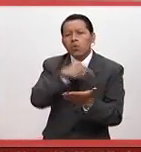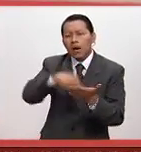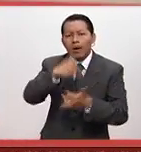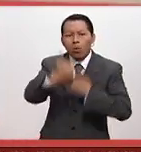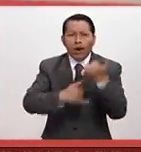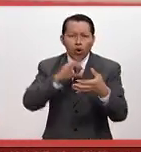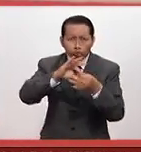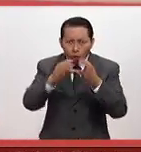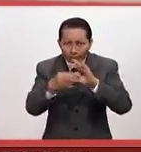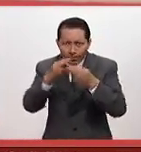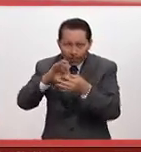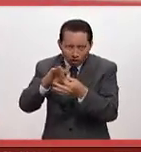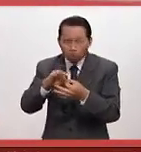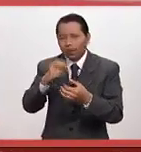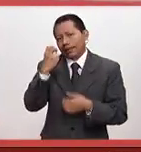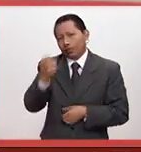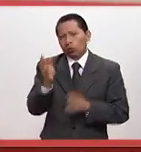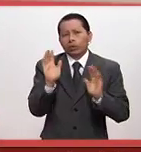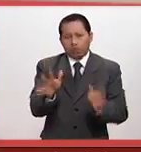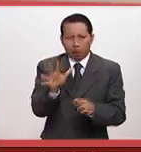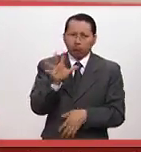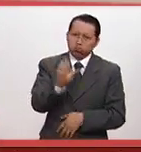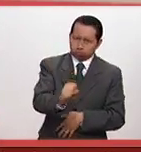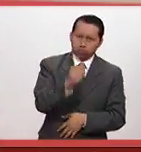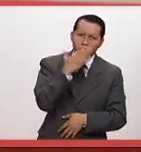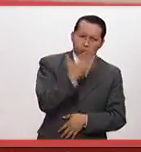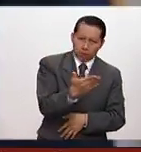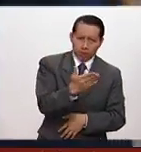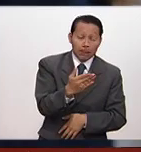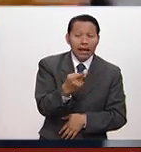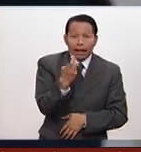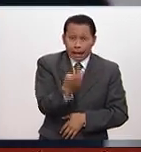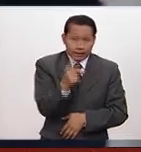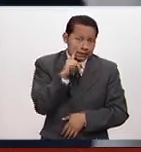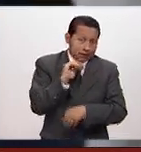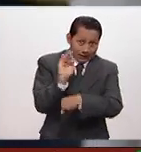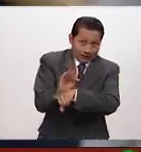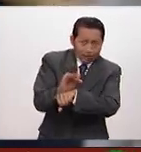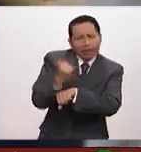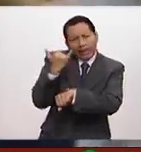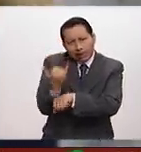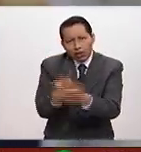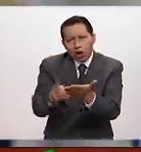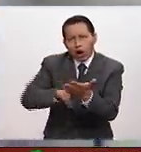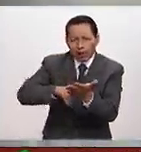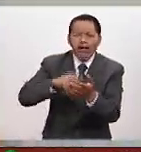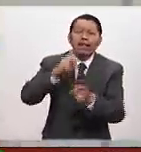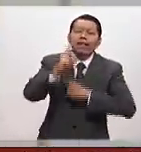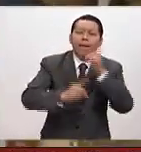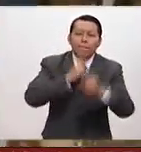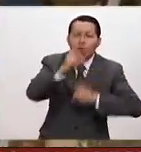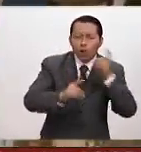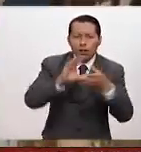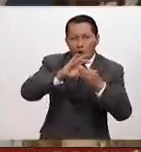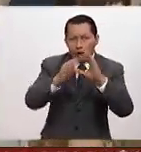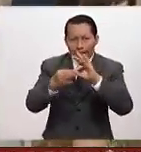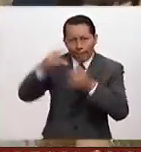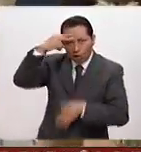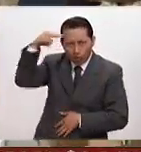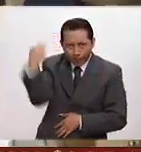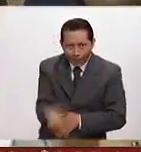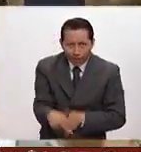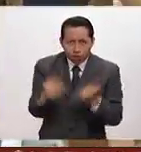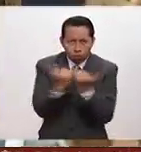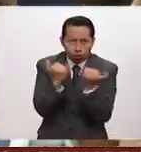eso ya era un logro en sí, no solamente para ella, sino para el deporte mexicano, el deporte olímpico en esta situación. Entonces, hay que poner las